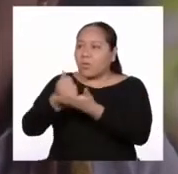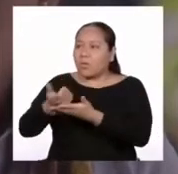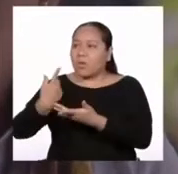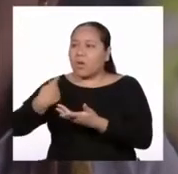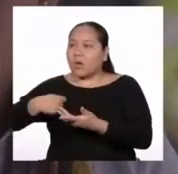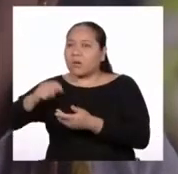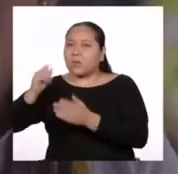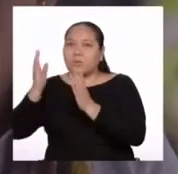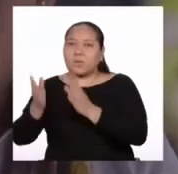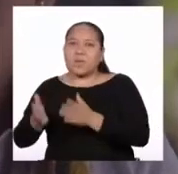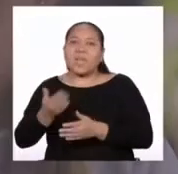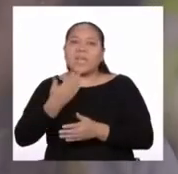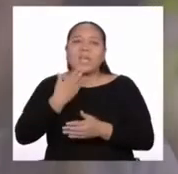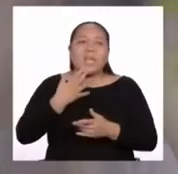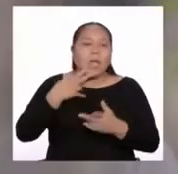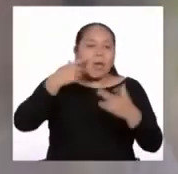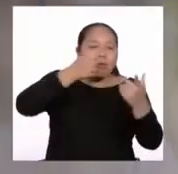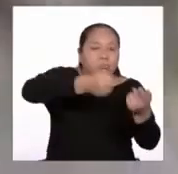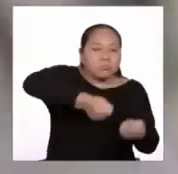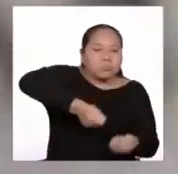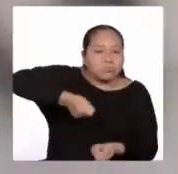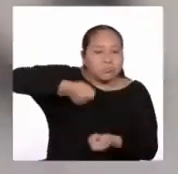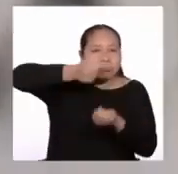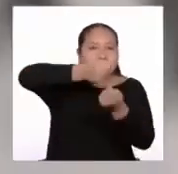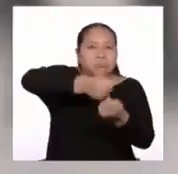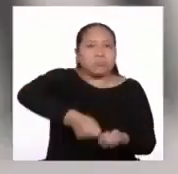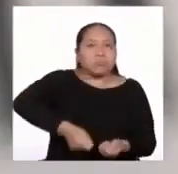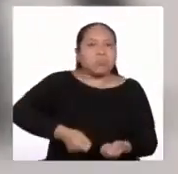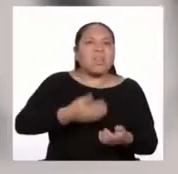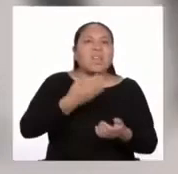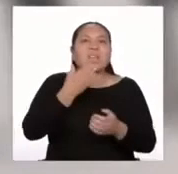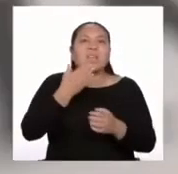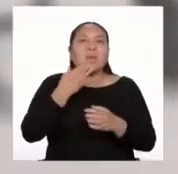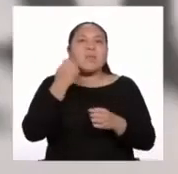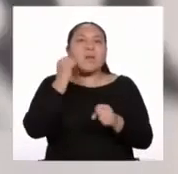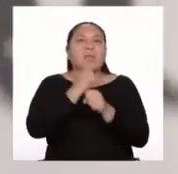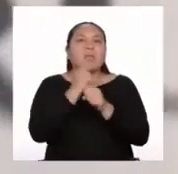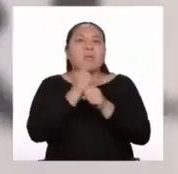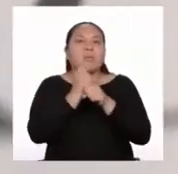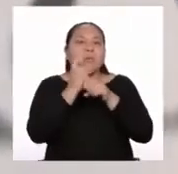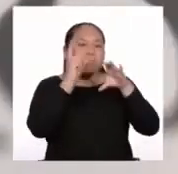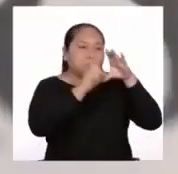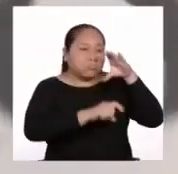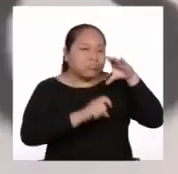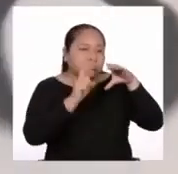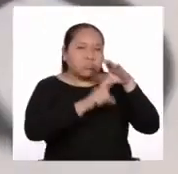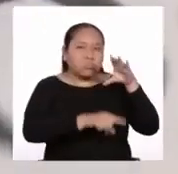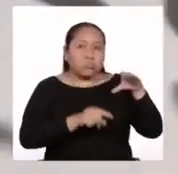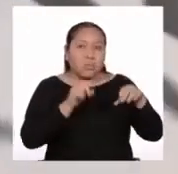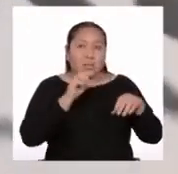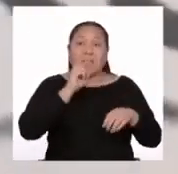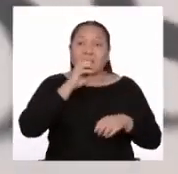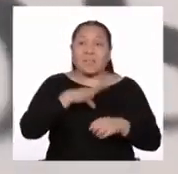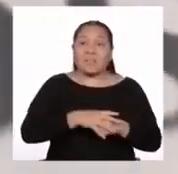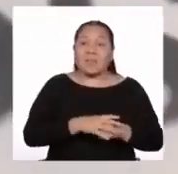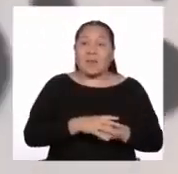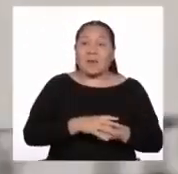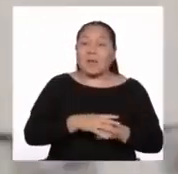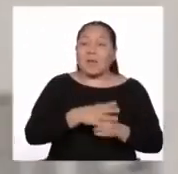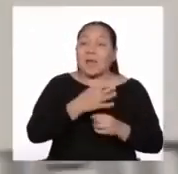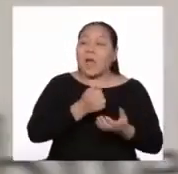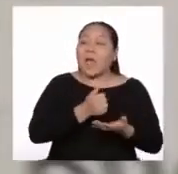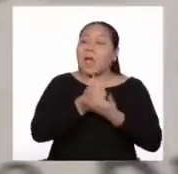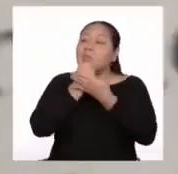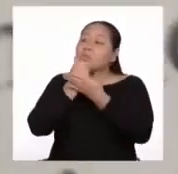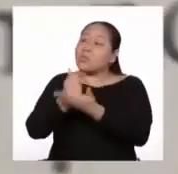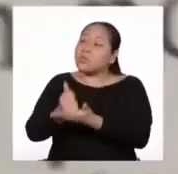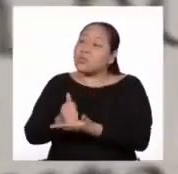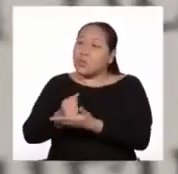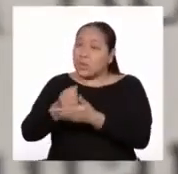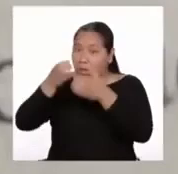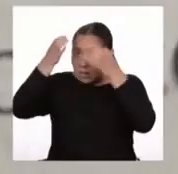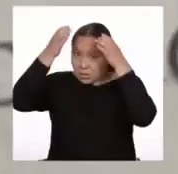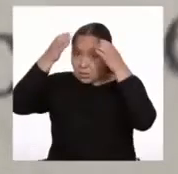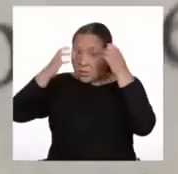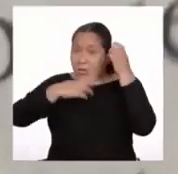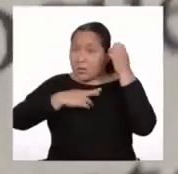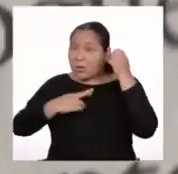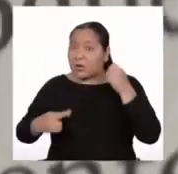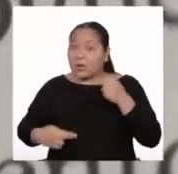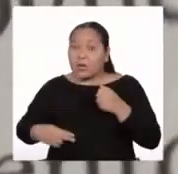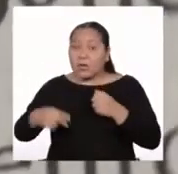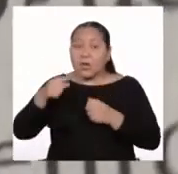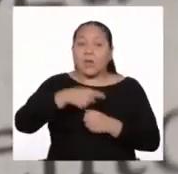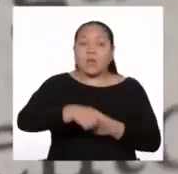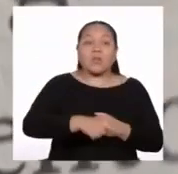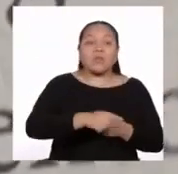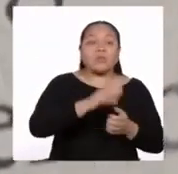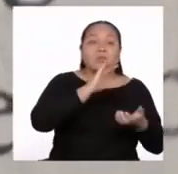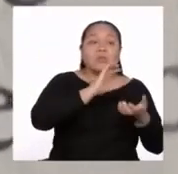entrar en el laboreo minero? O sea, para beneficio de la corona de Castilla, los indígenas tenían que ser